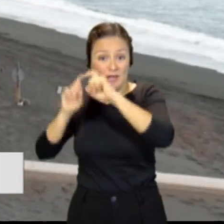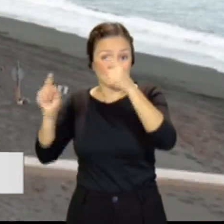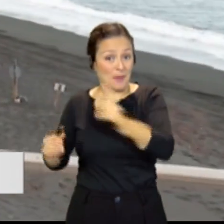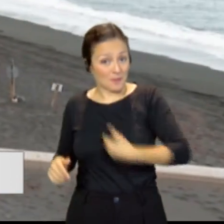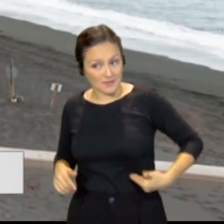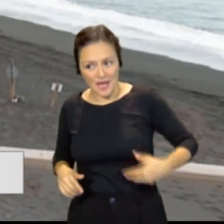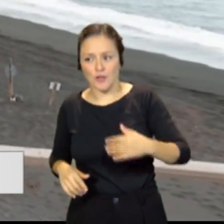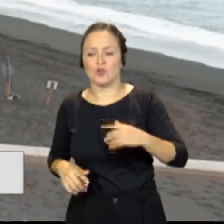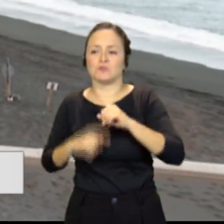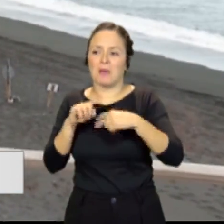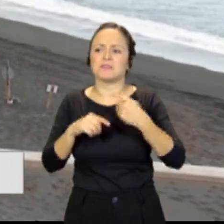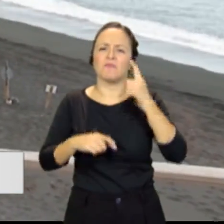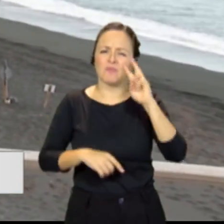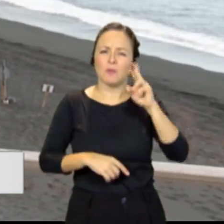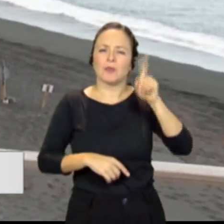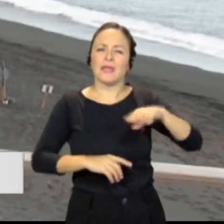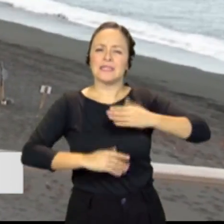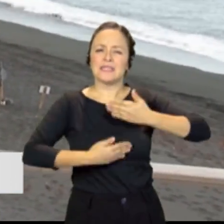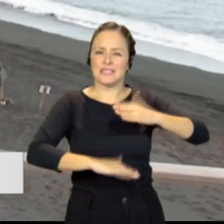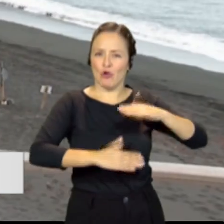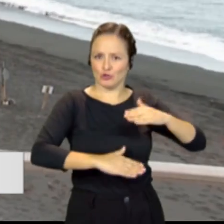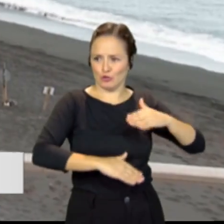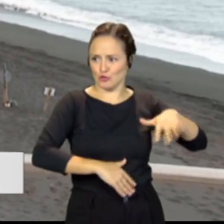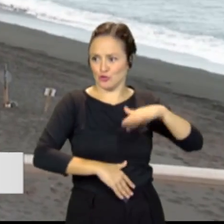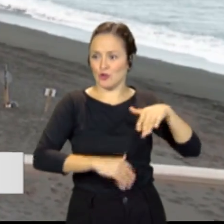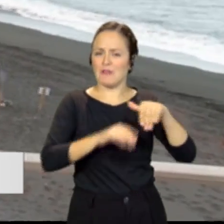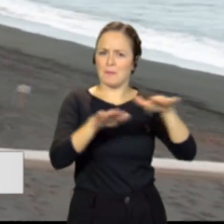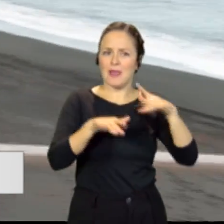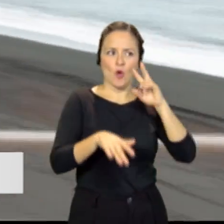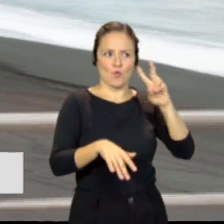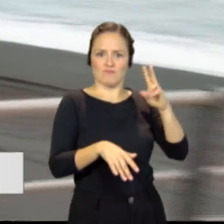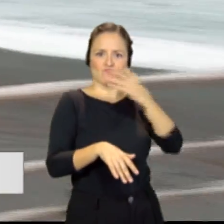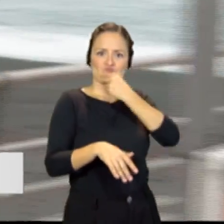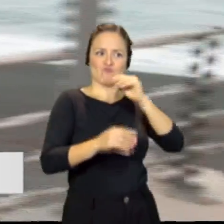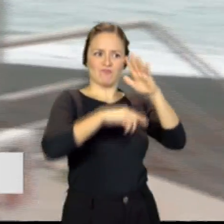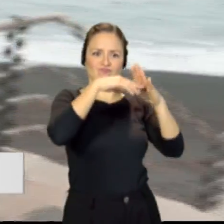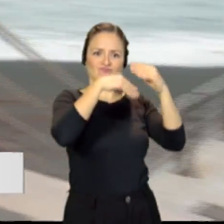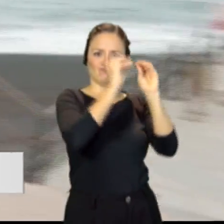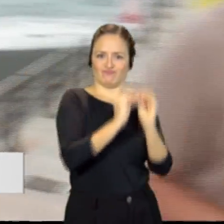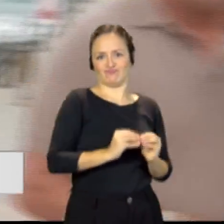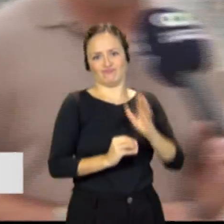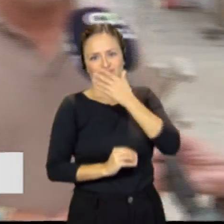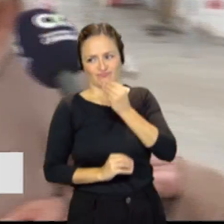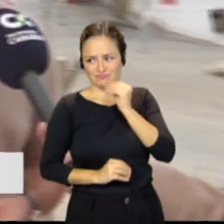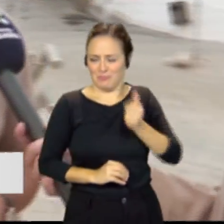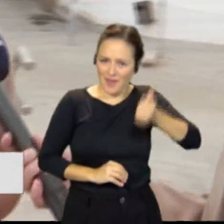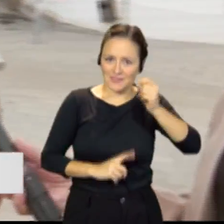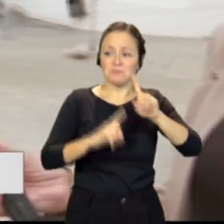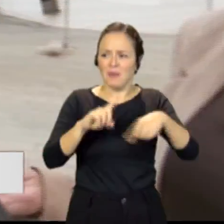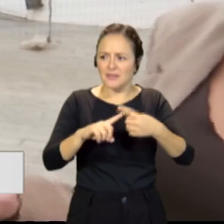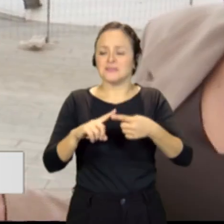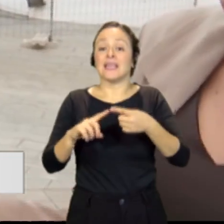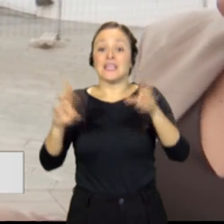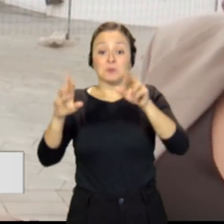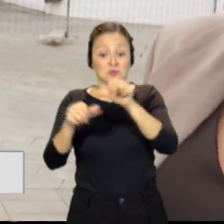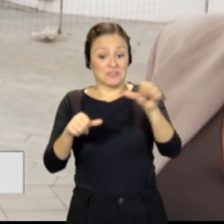Vemos también como los kioscos de la playa presentan una imagen remozada y yo espero que en las próximas semanas todos